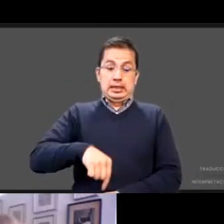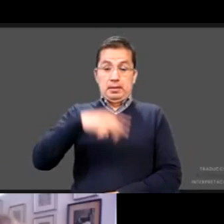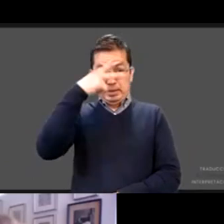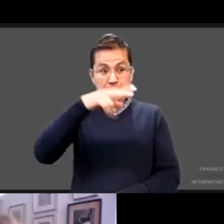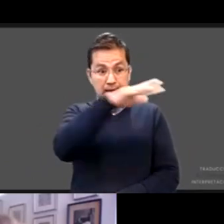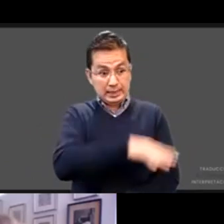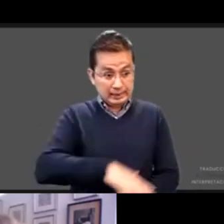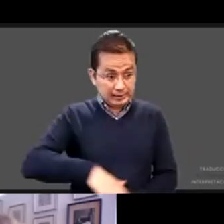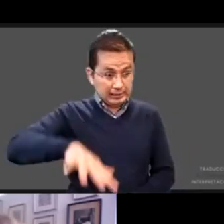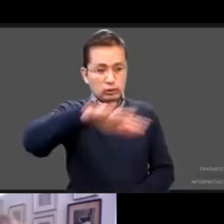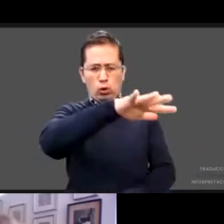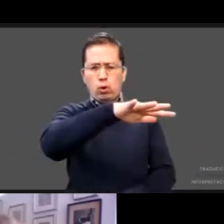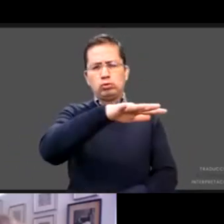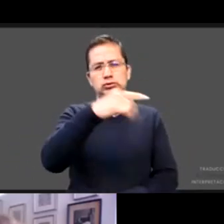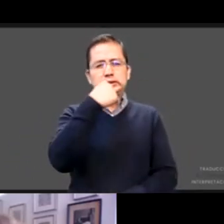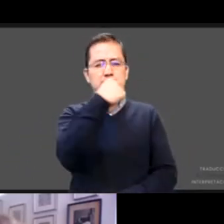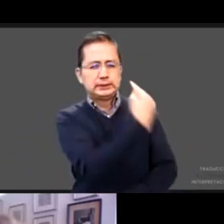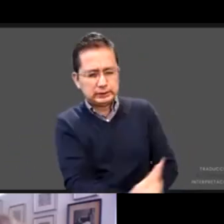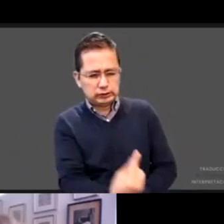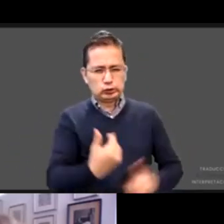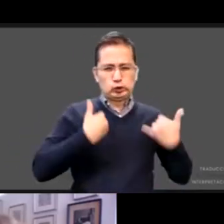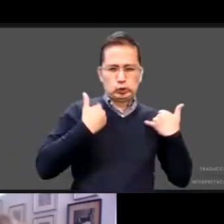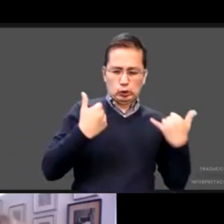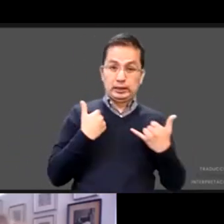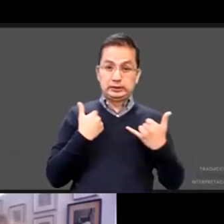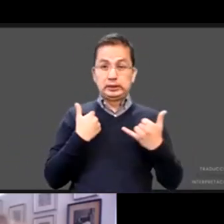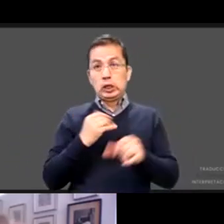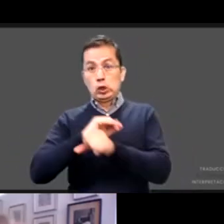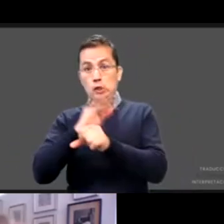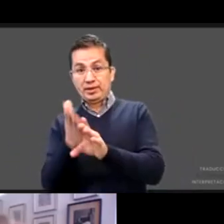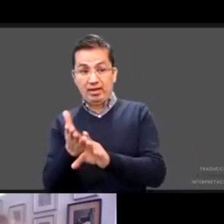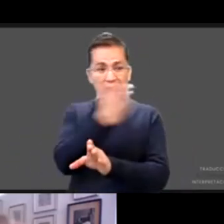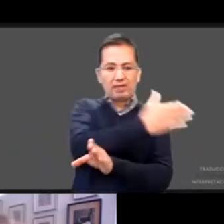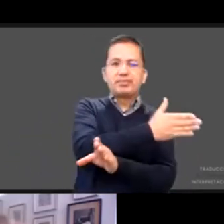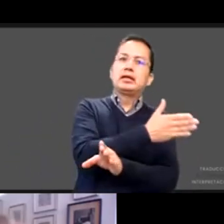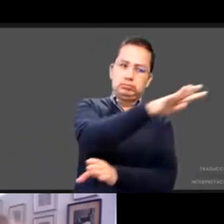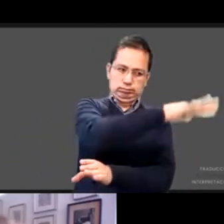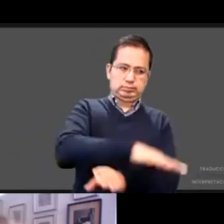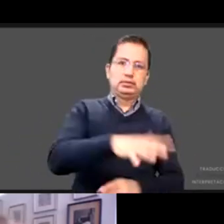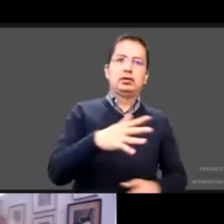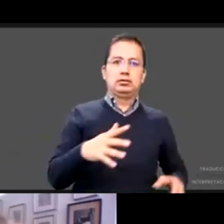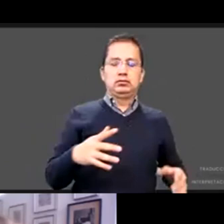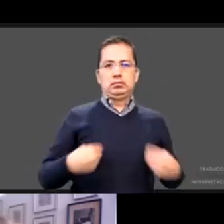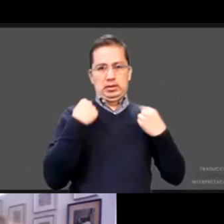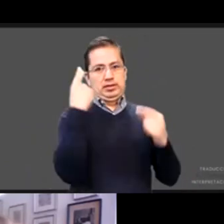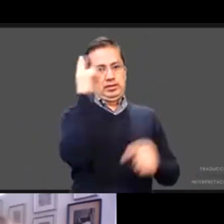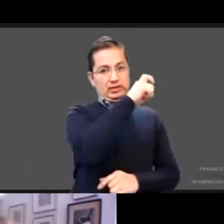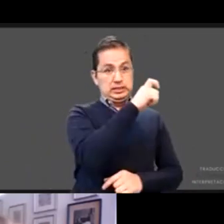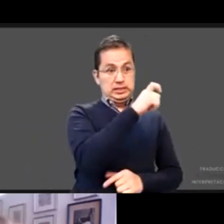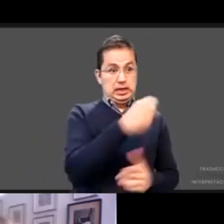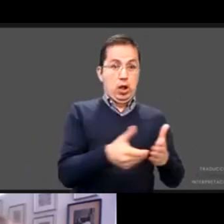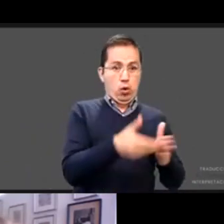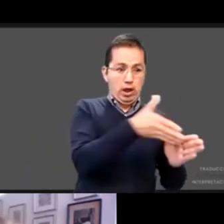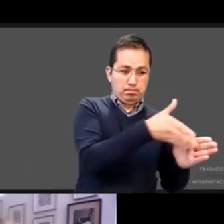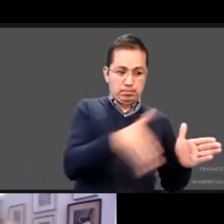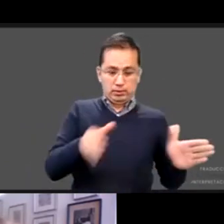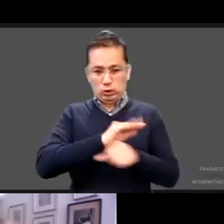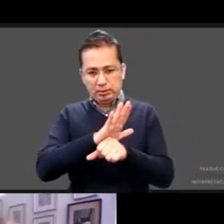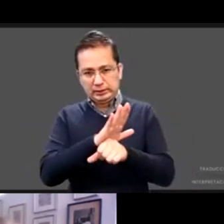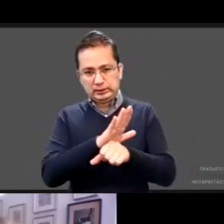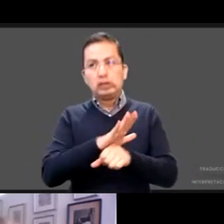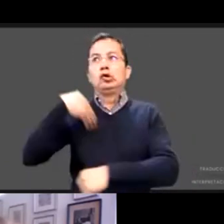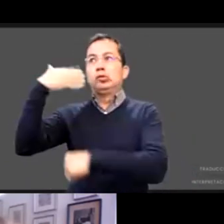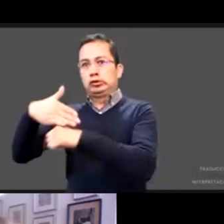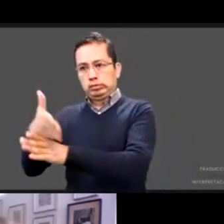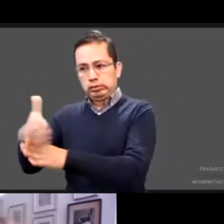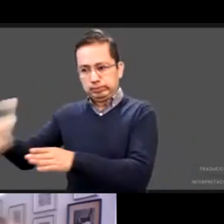situaciones gravísimas en el COVID y post-COVID van a seguir teniendo temas muy graves que estamos en